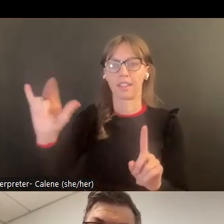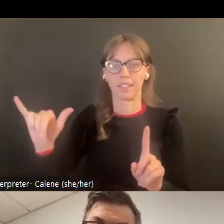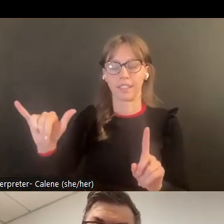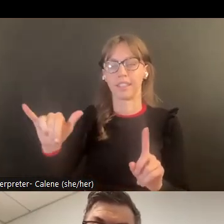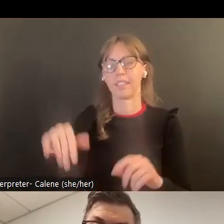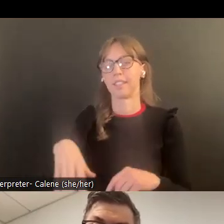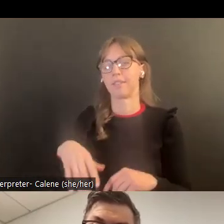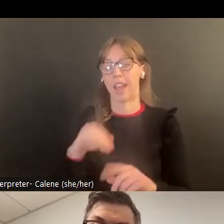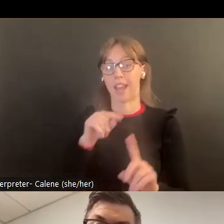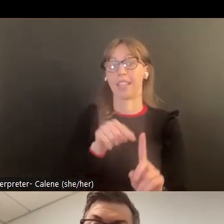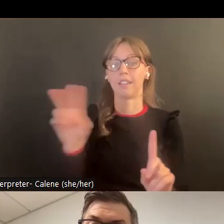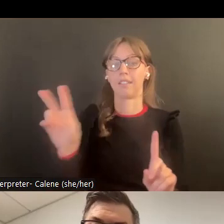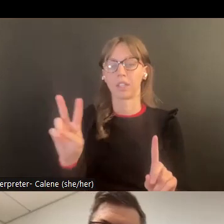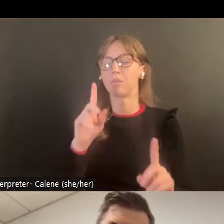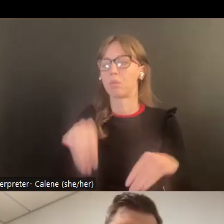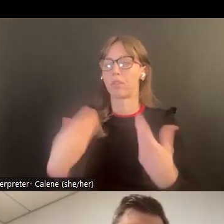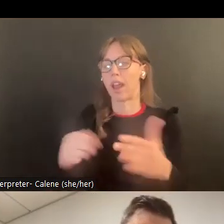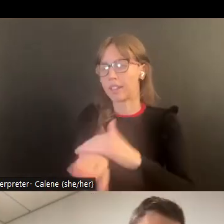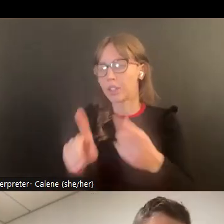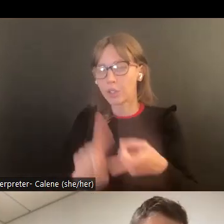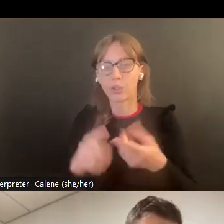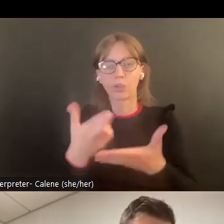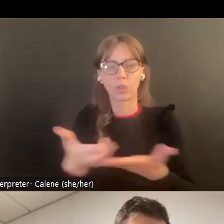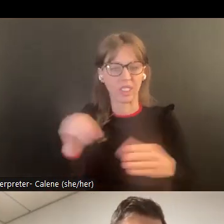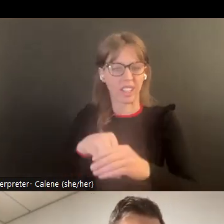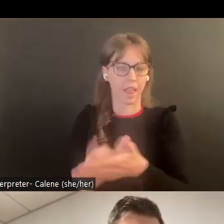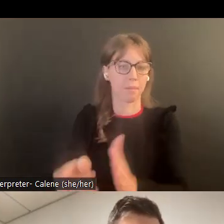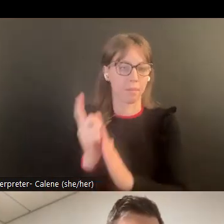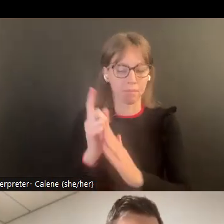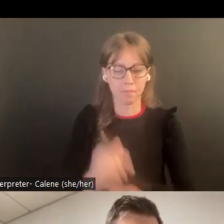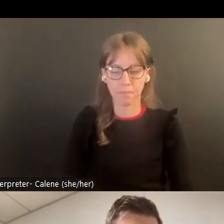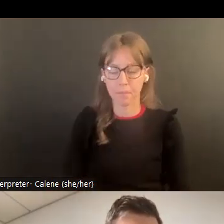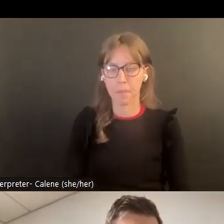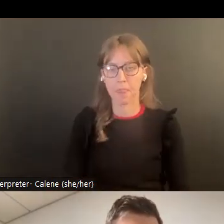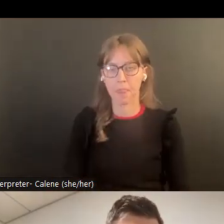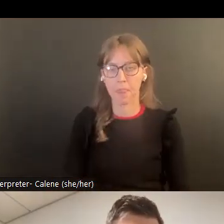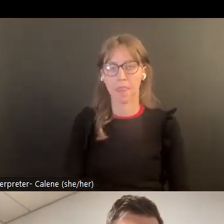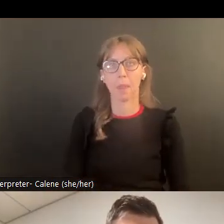consiguiendo para esas víctimas acceso a los recursos que precisan.